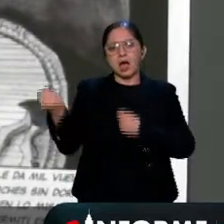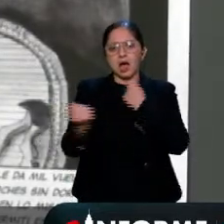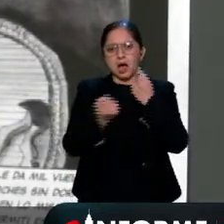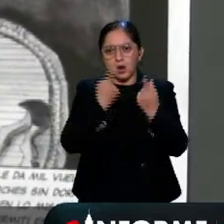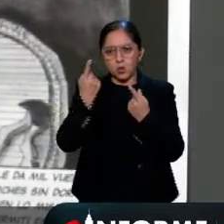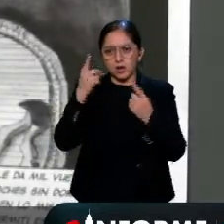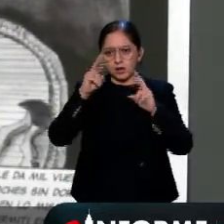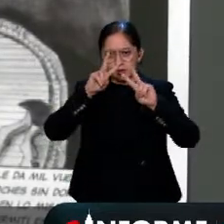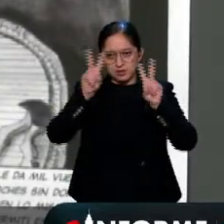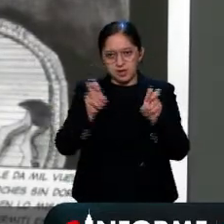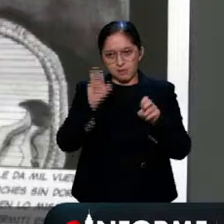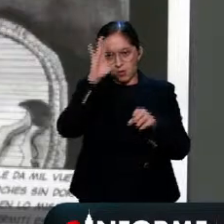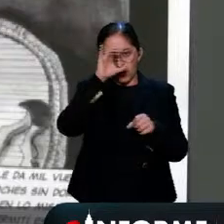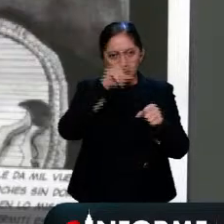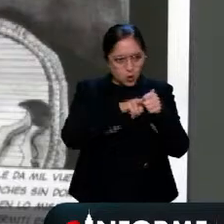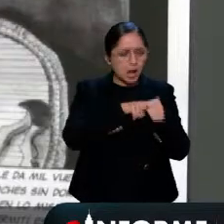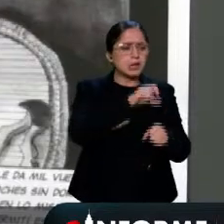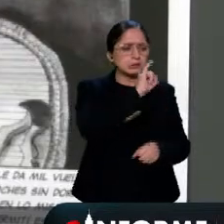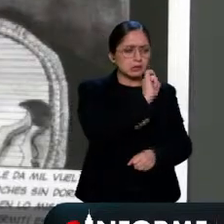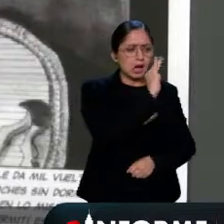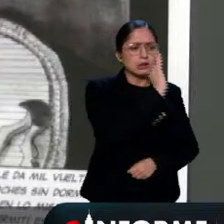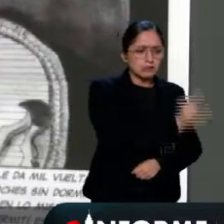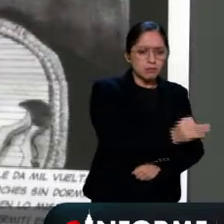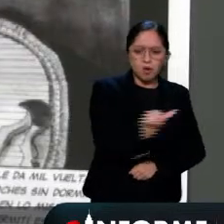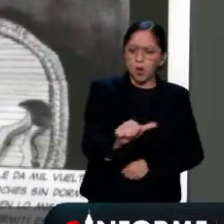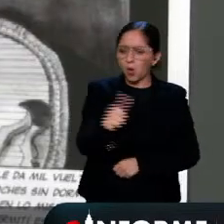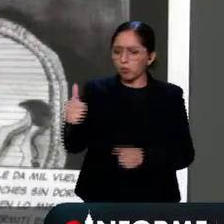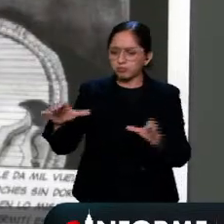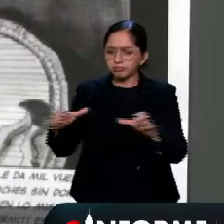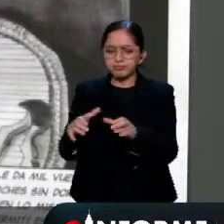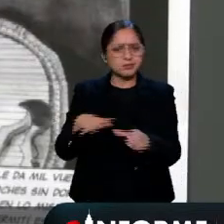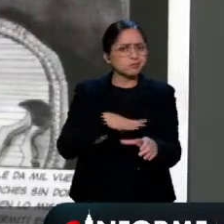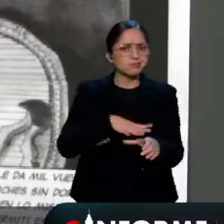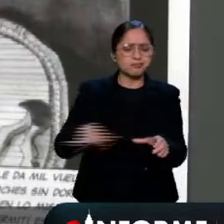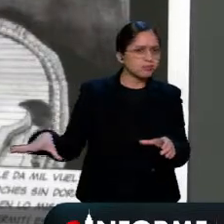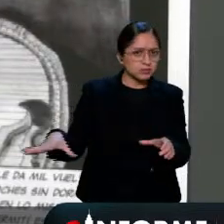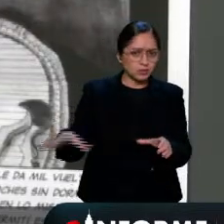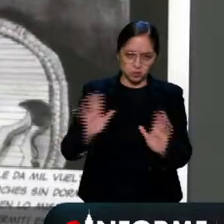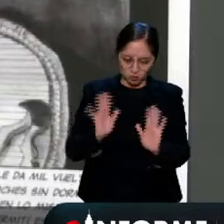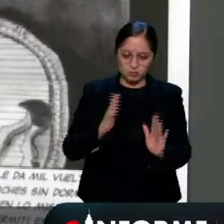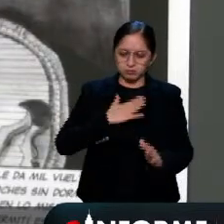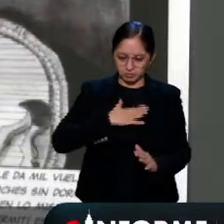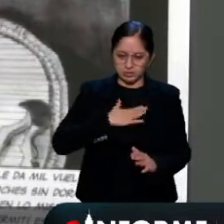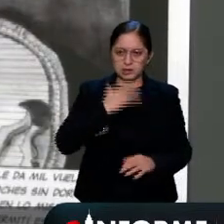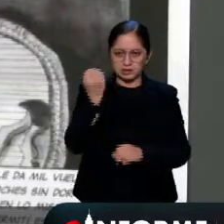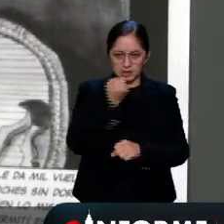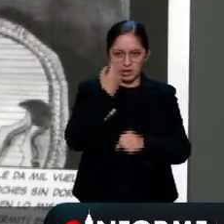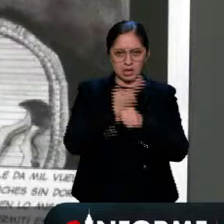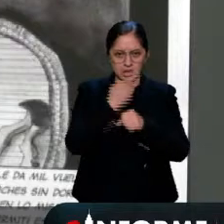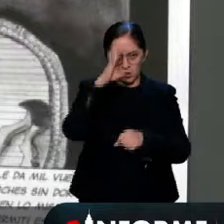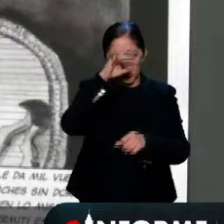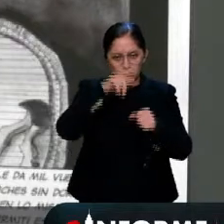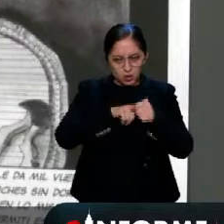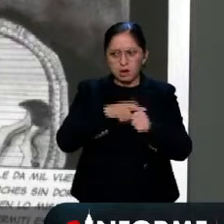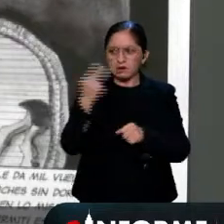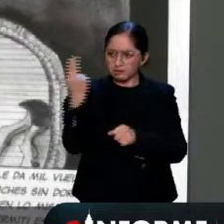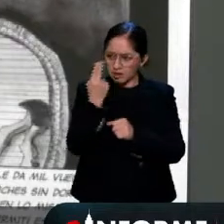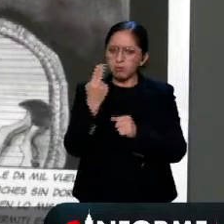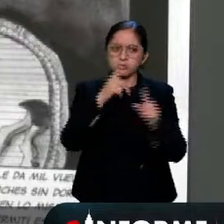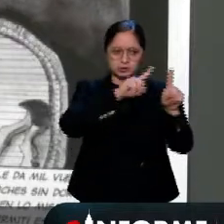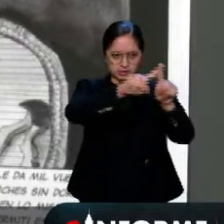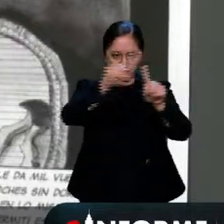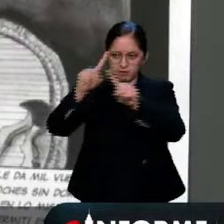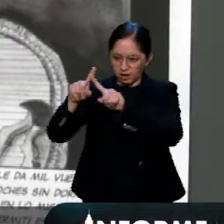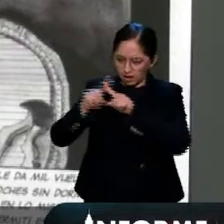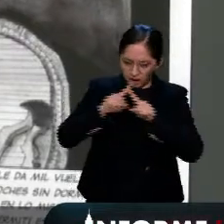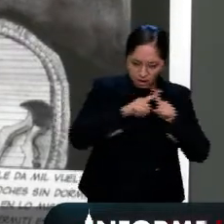actores culturales que se les dan y otros no pero justamente lo que queremos garantizar como Secretaría de Cultura es la diversidad cultural que es lo que le